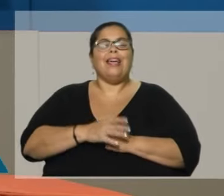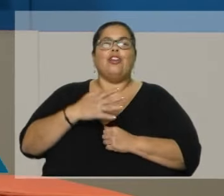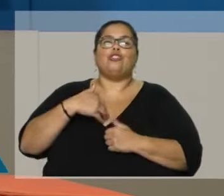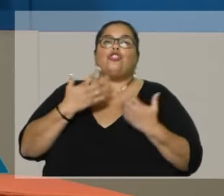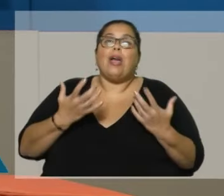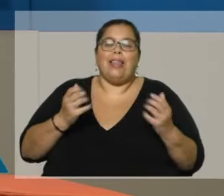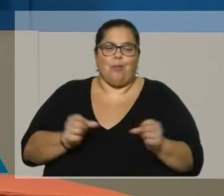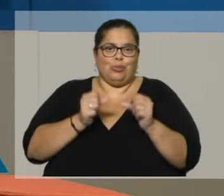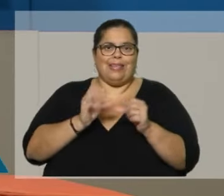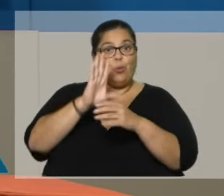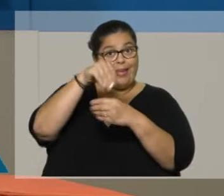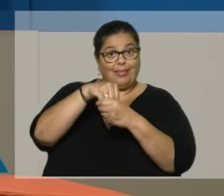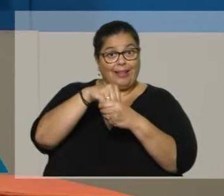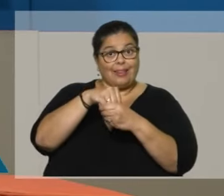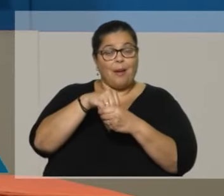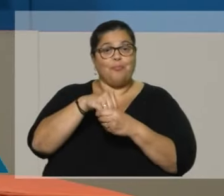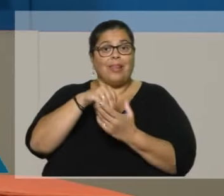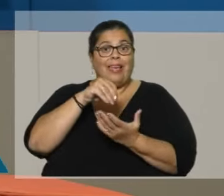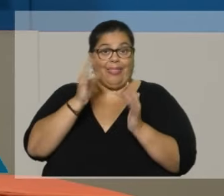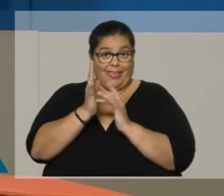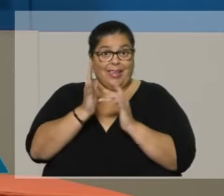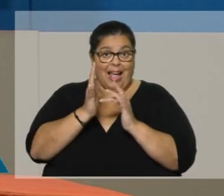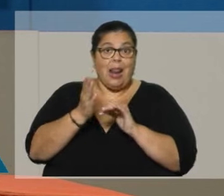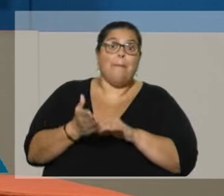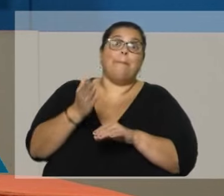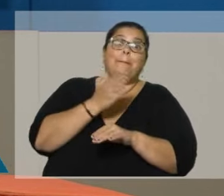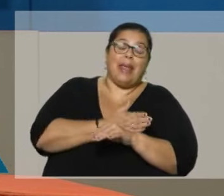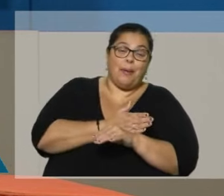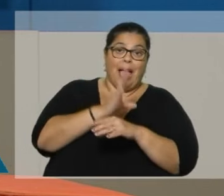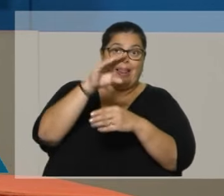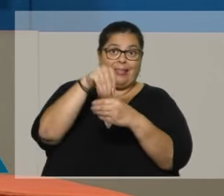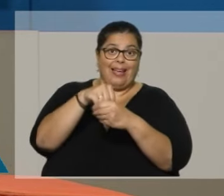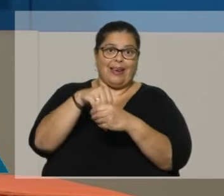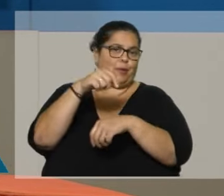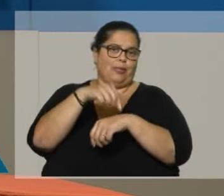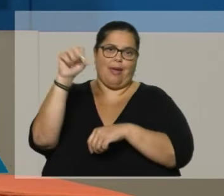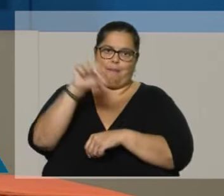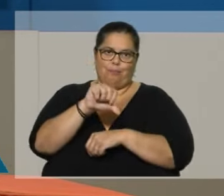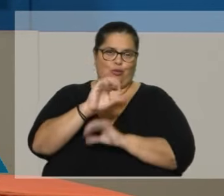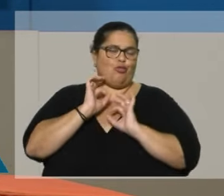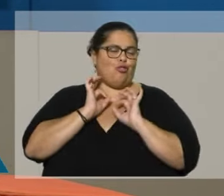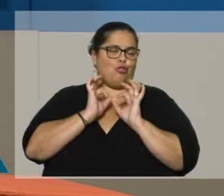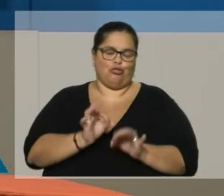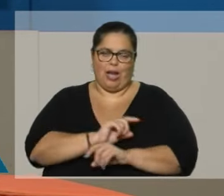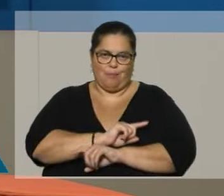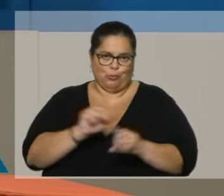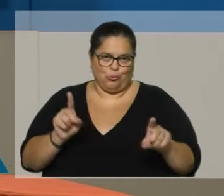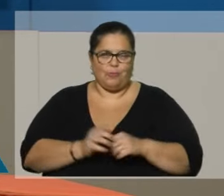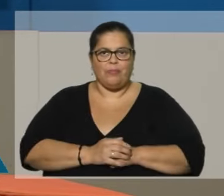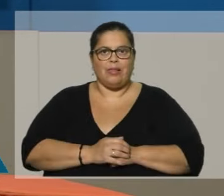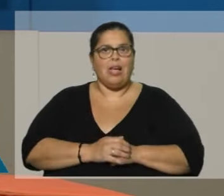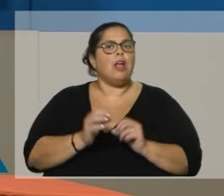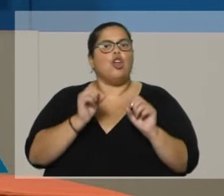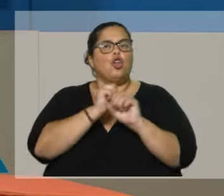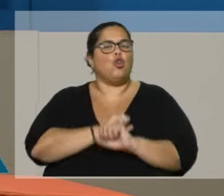hacer una interna digital previo a la interna de la Corte Electoral. ¿Y qué pasó? No nos dieron los tiempos, no llegamos, y no se